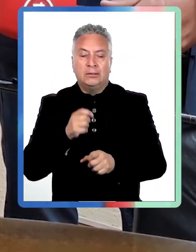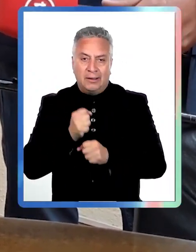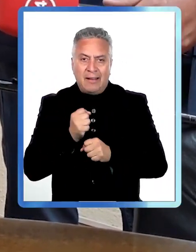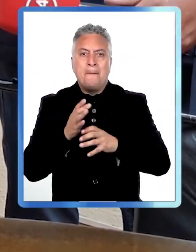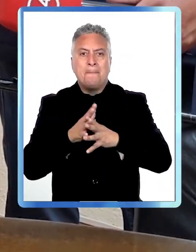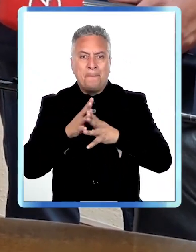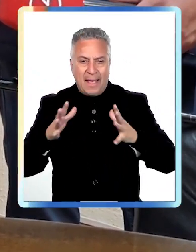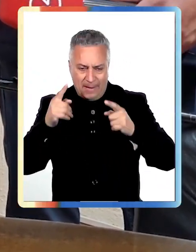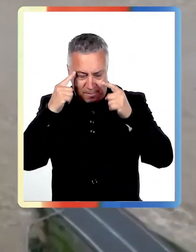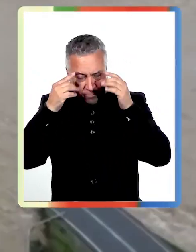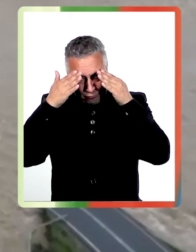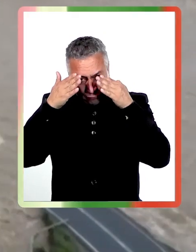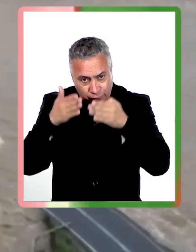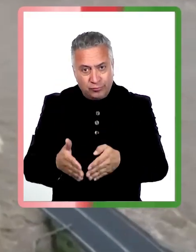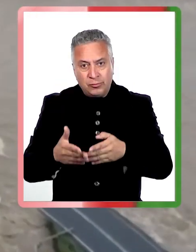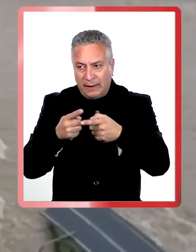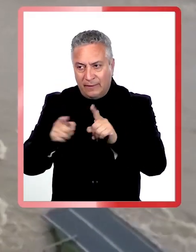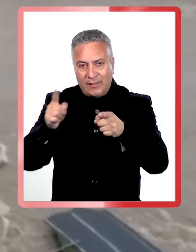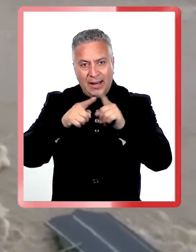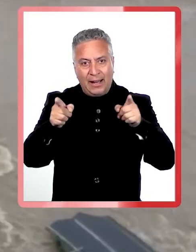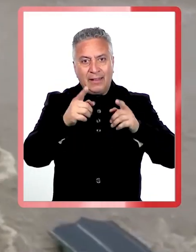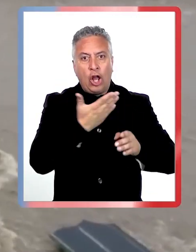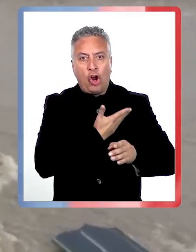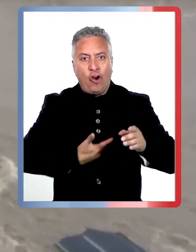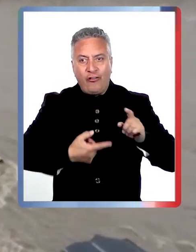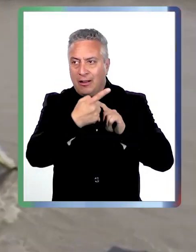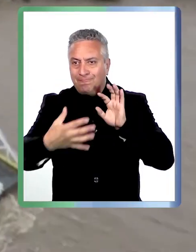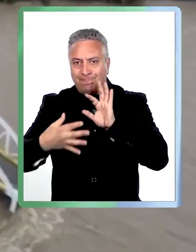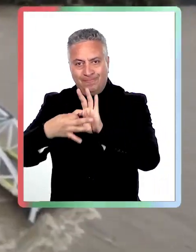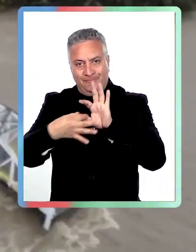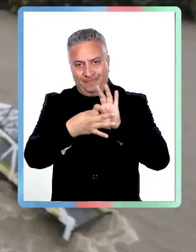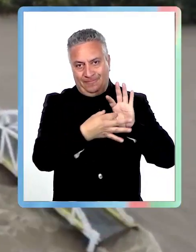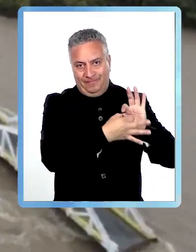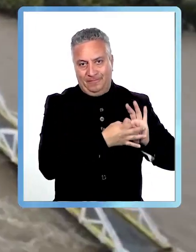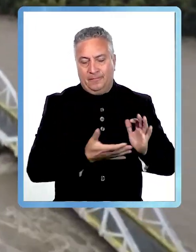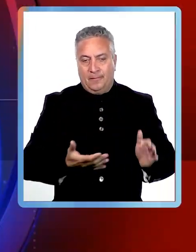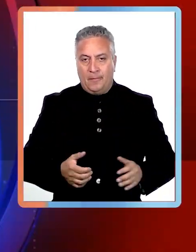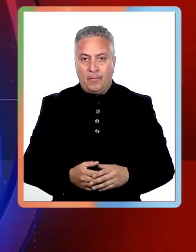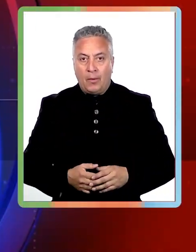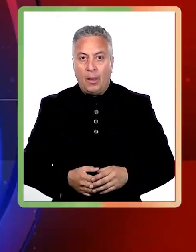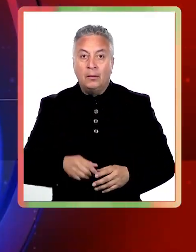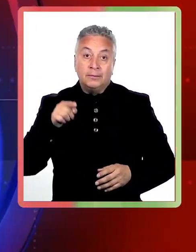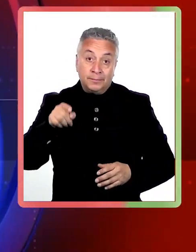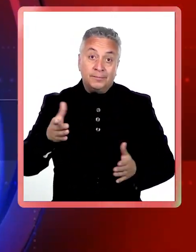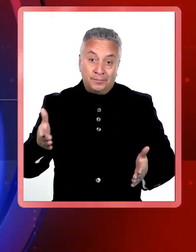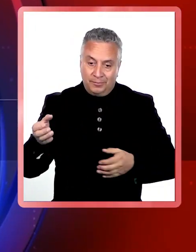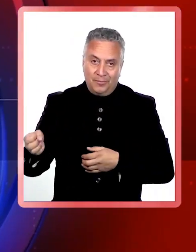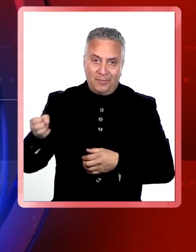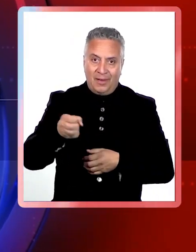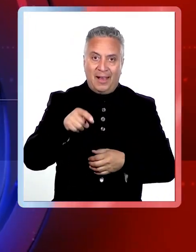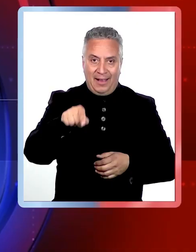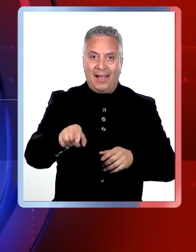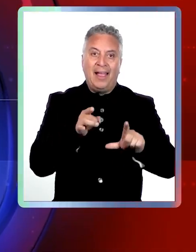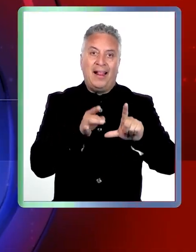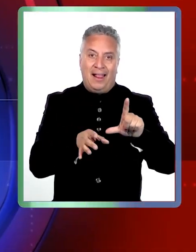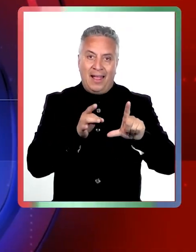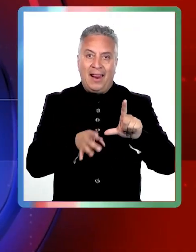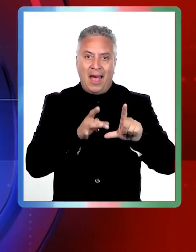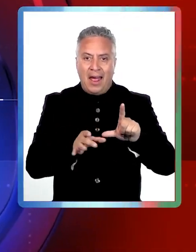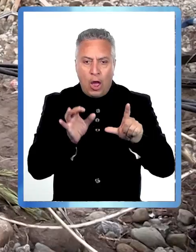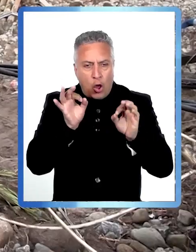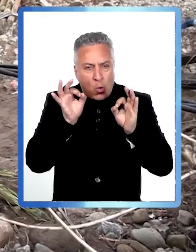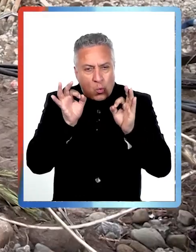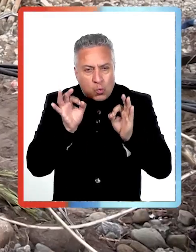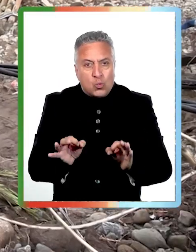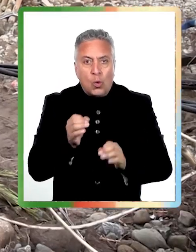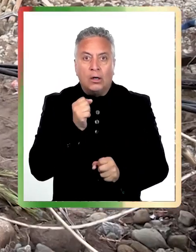los distintos estamentos públicos. Las repercusiones de un cambio en la delegación provincial de Linares, que se produce justo en medio de trabajos